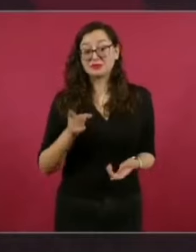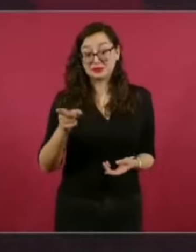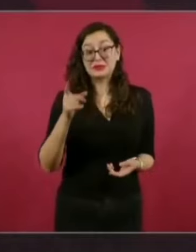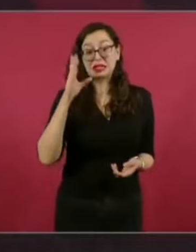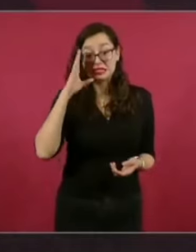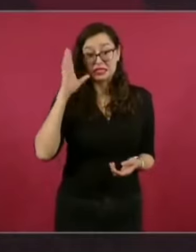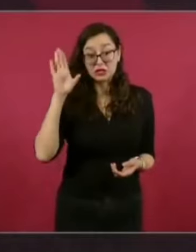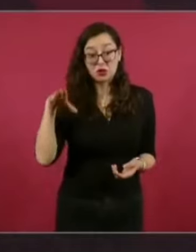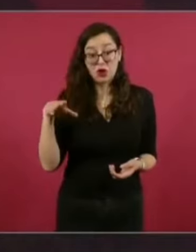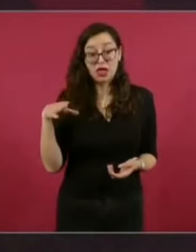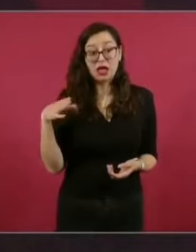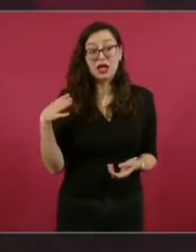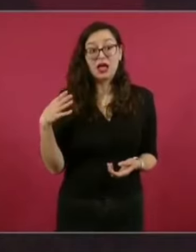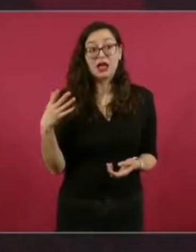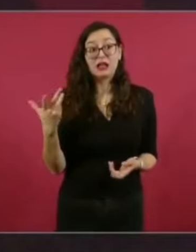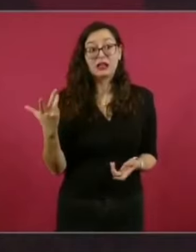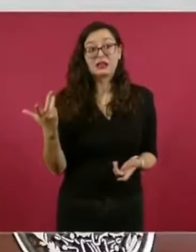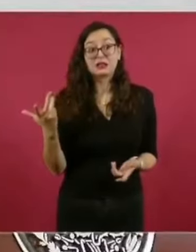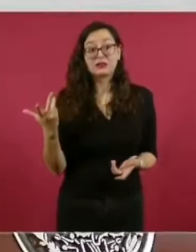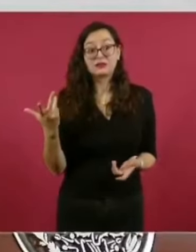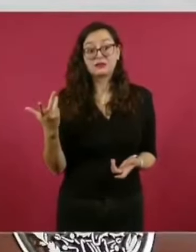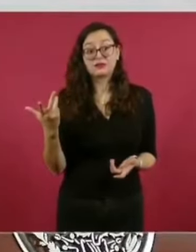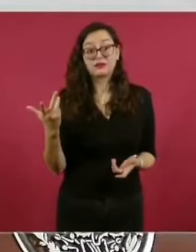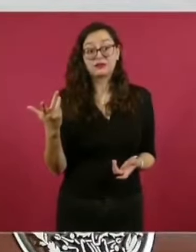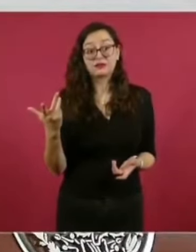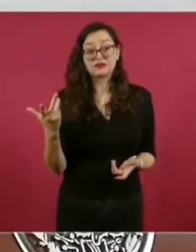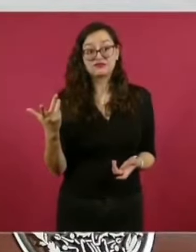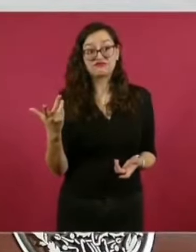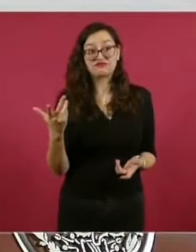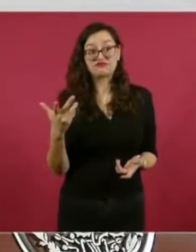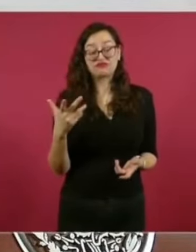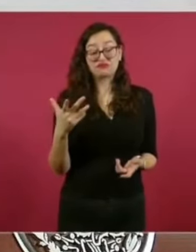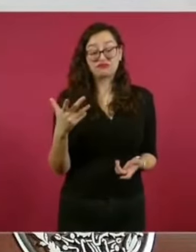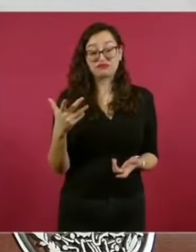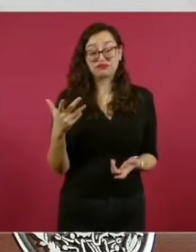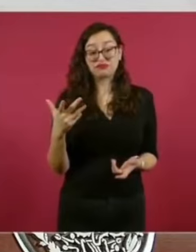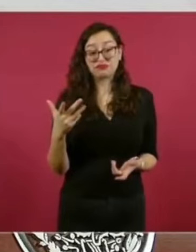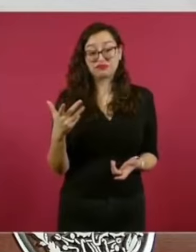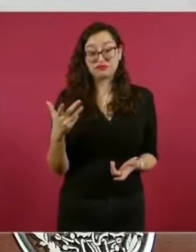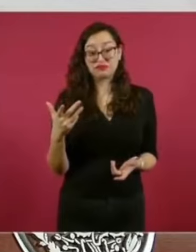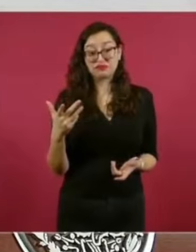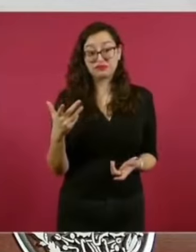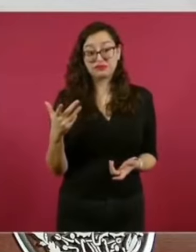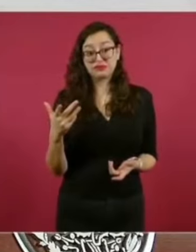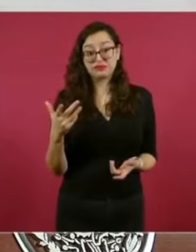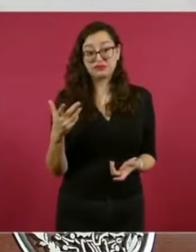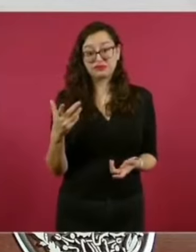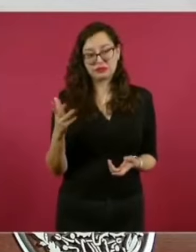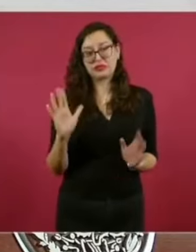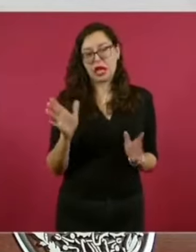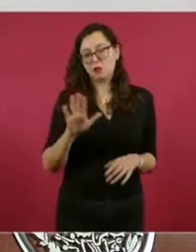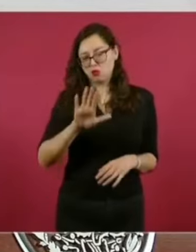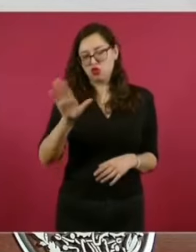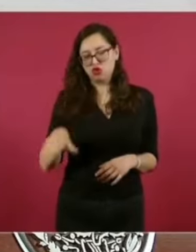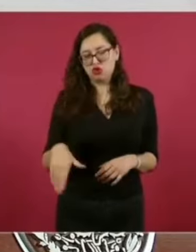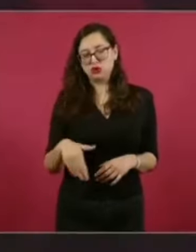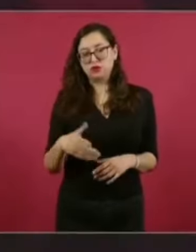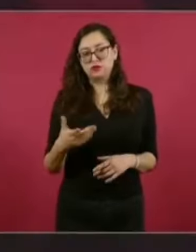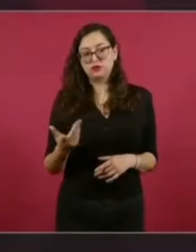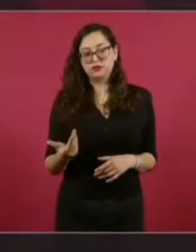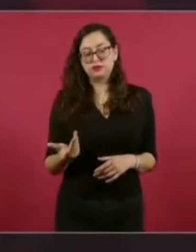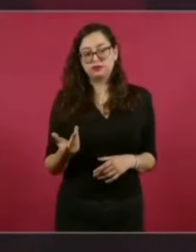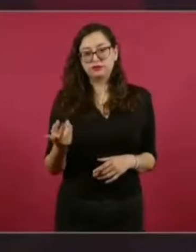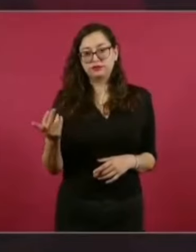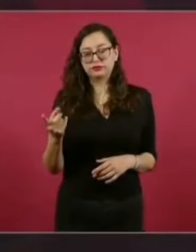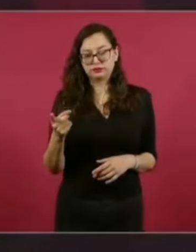del finado Colosio, que también es finada, siente